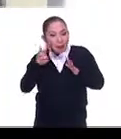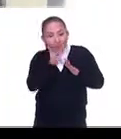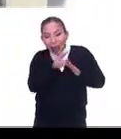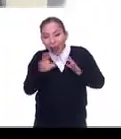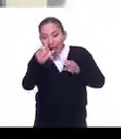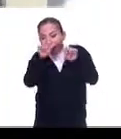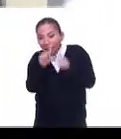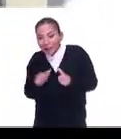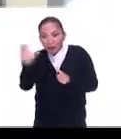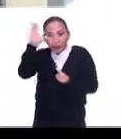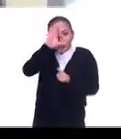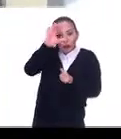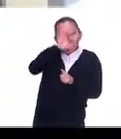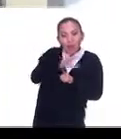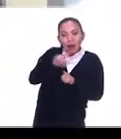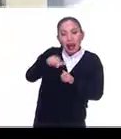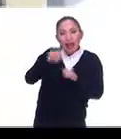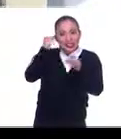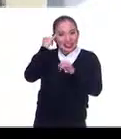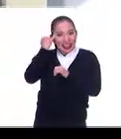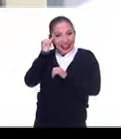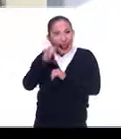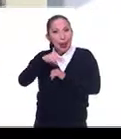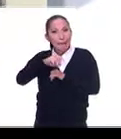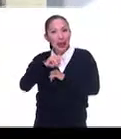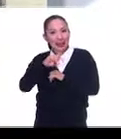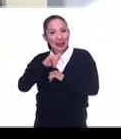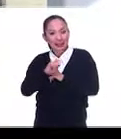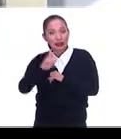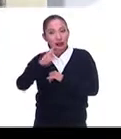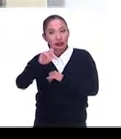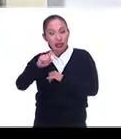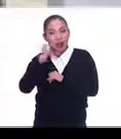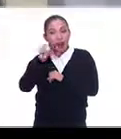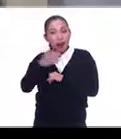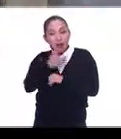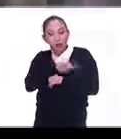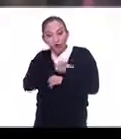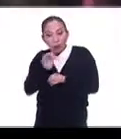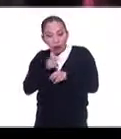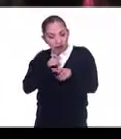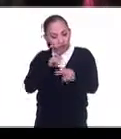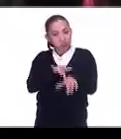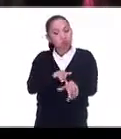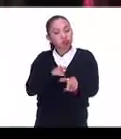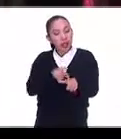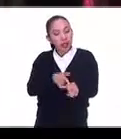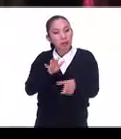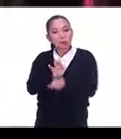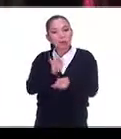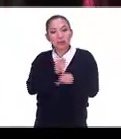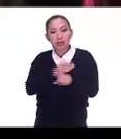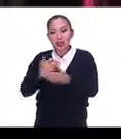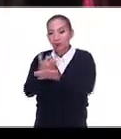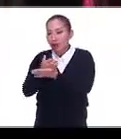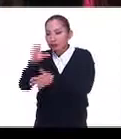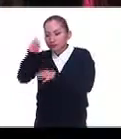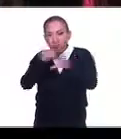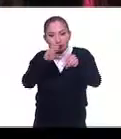la cultura indígena, Madame Rostán se volvió defensora de las tradiciones populares y comprometida coleccionista.